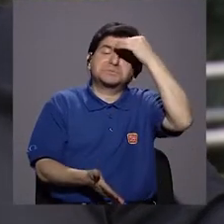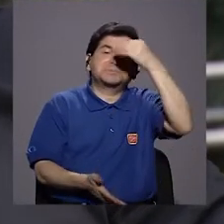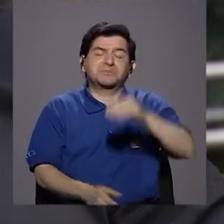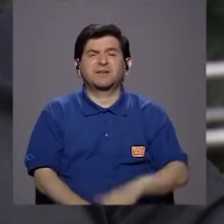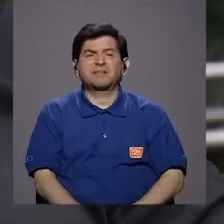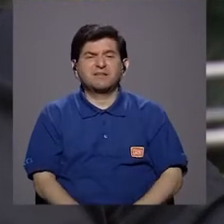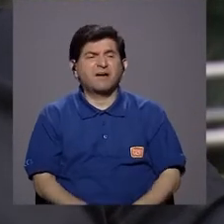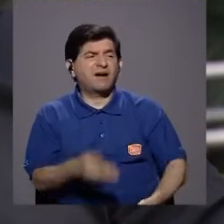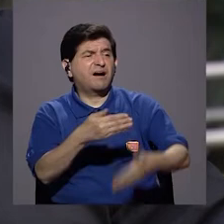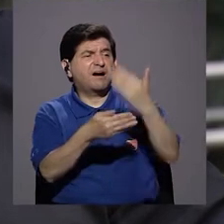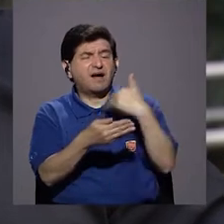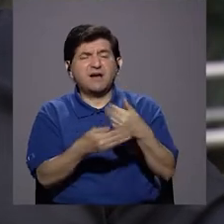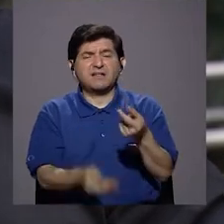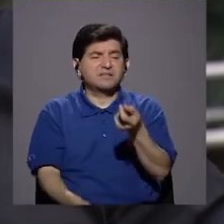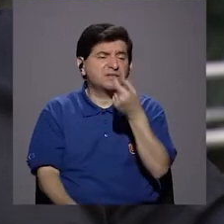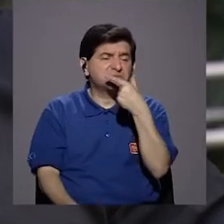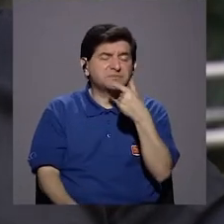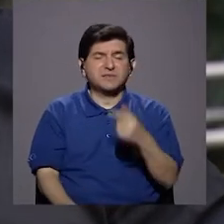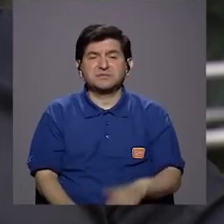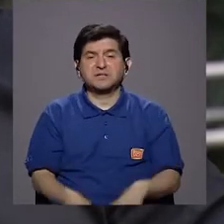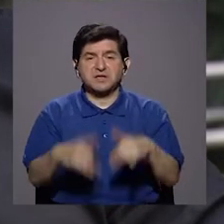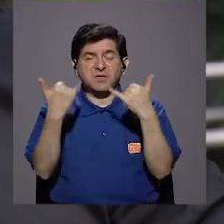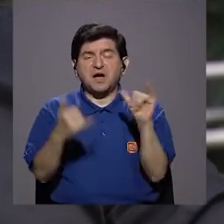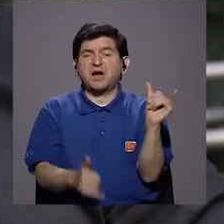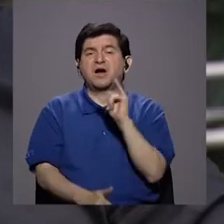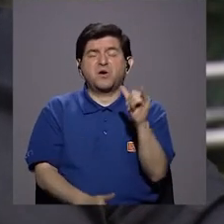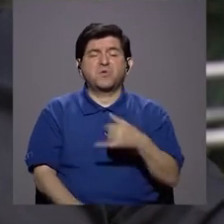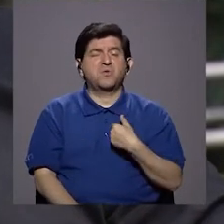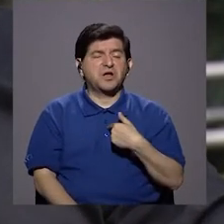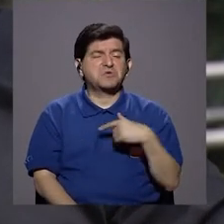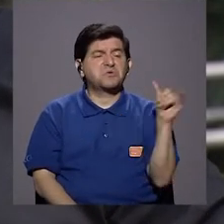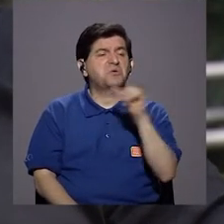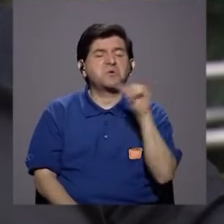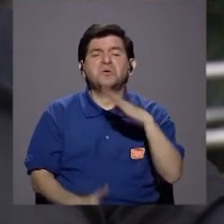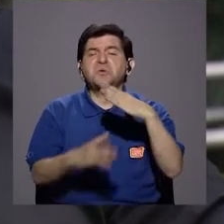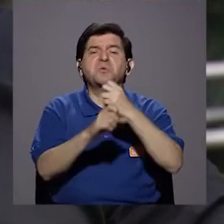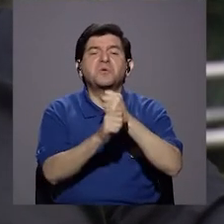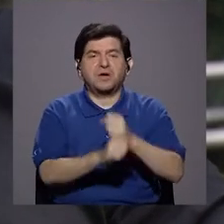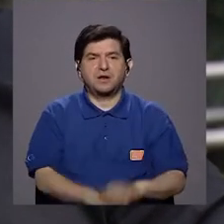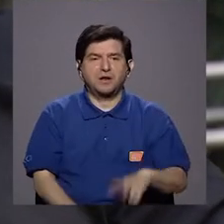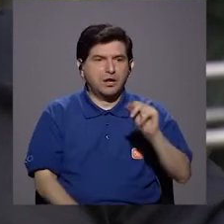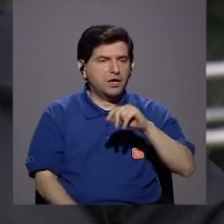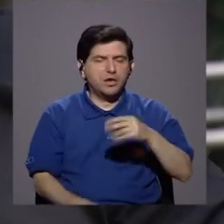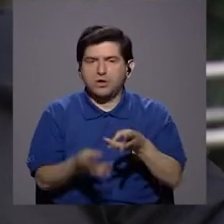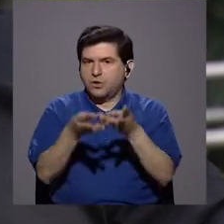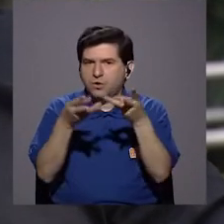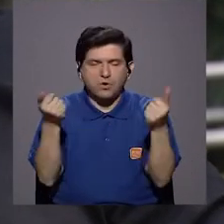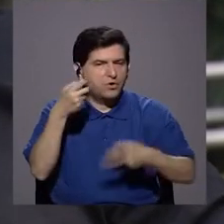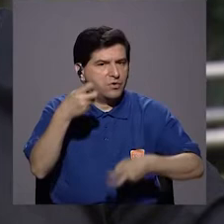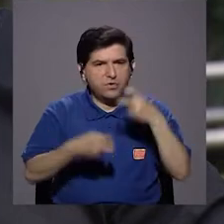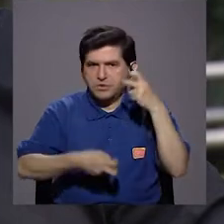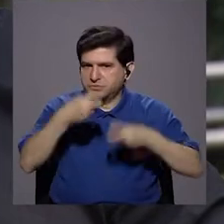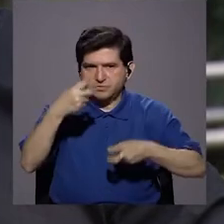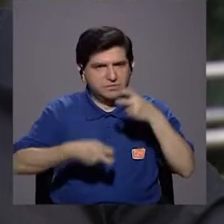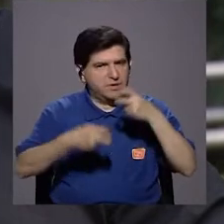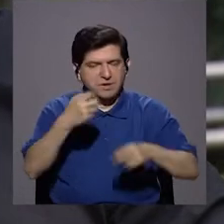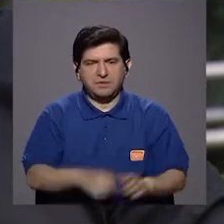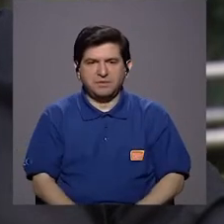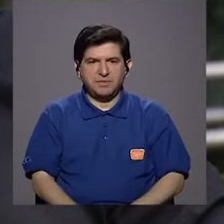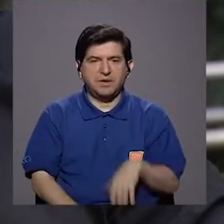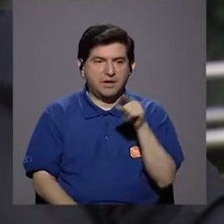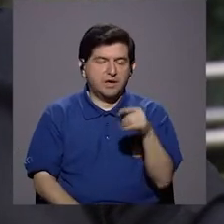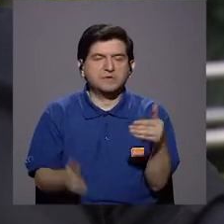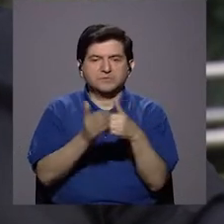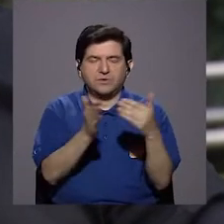aprende, no, es que la vez pasada me dieron esto, ahora tengo lo mismo, me lo voy a tomar, en lugar de ir y resolver el problema, ¿no?